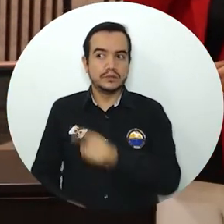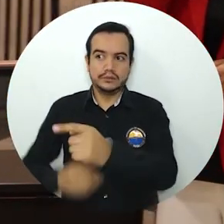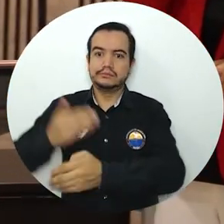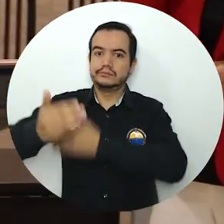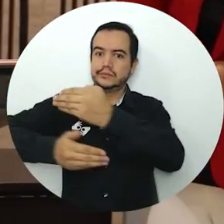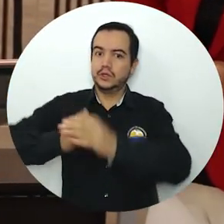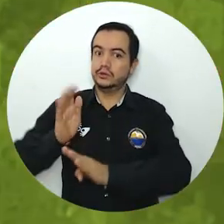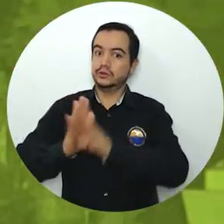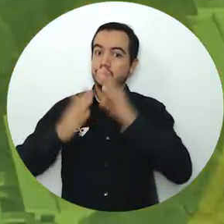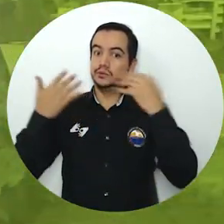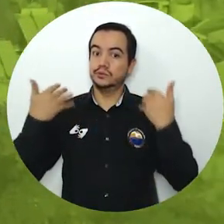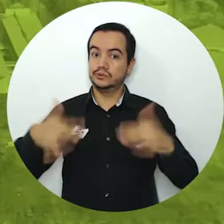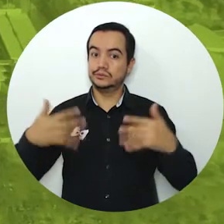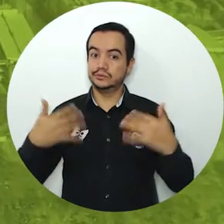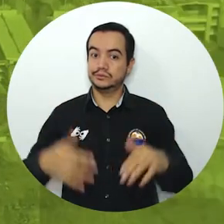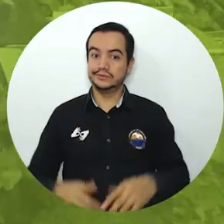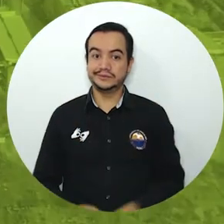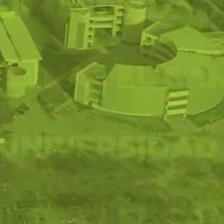Universidad ha realizado.